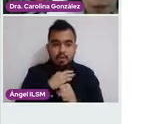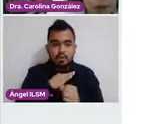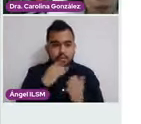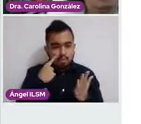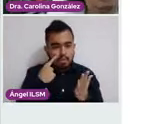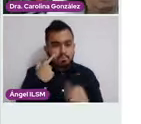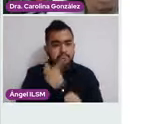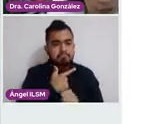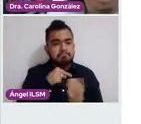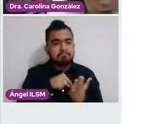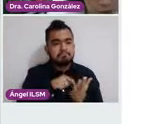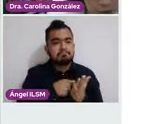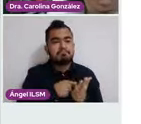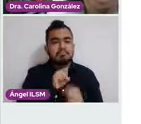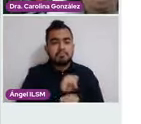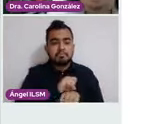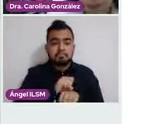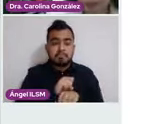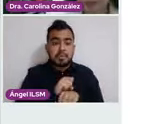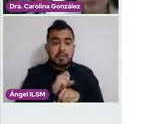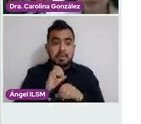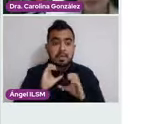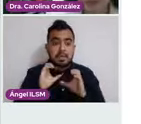y no haber llegado a cáncer invasor.